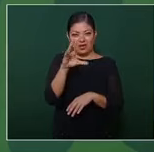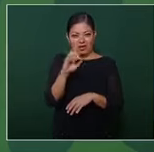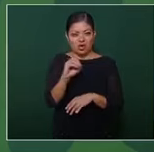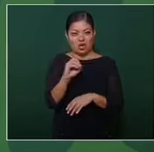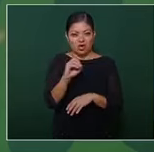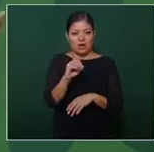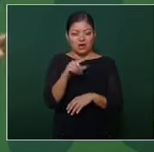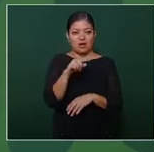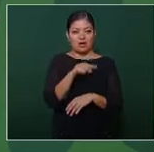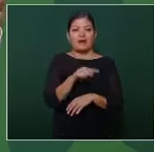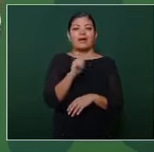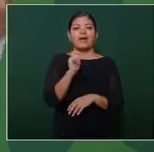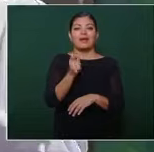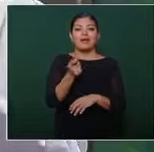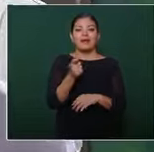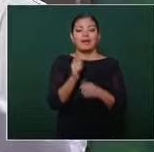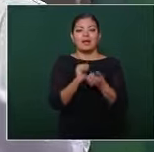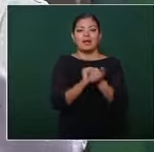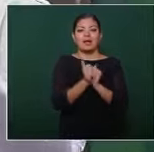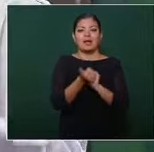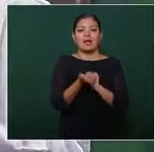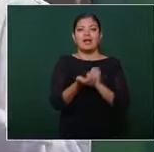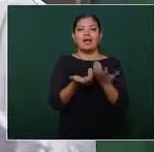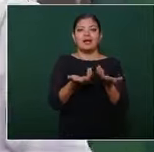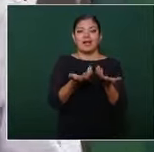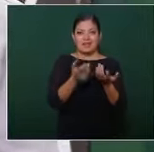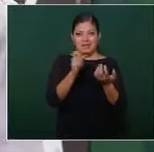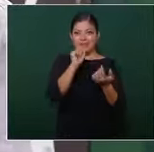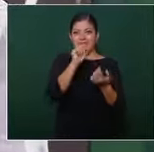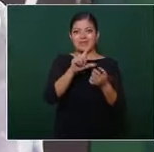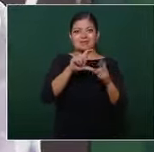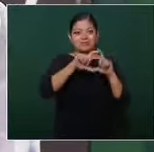periodismo de la época de la república restaurada